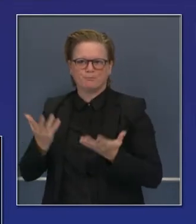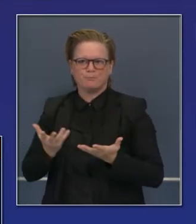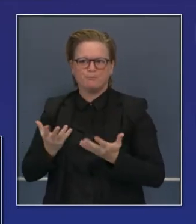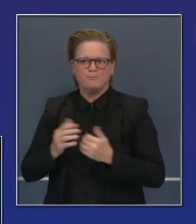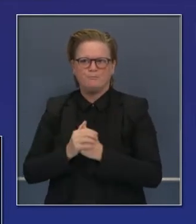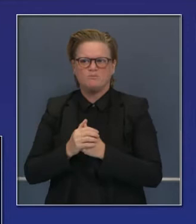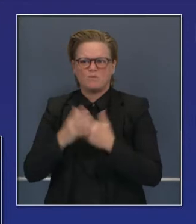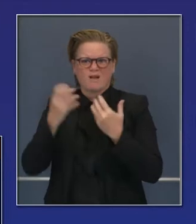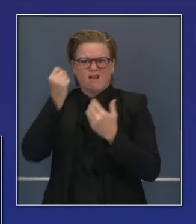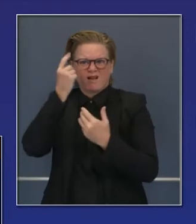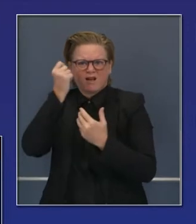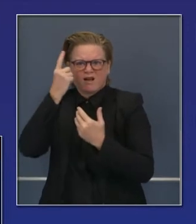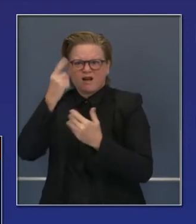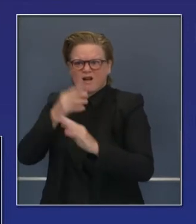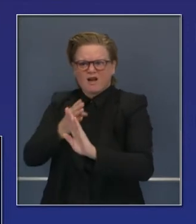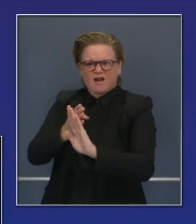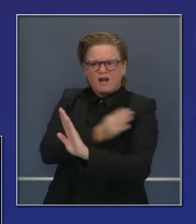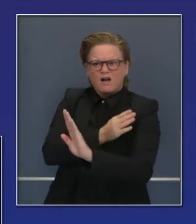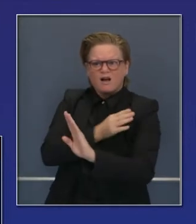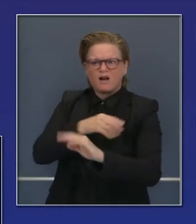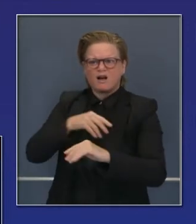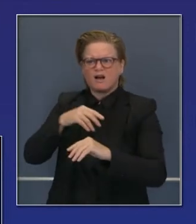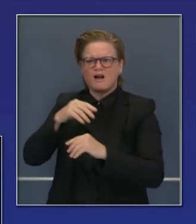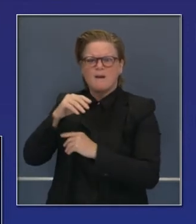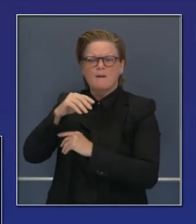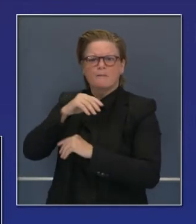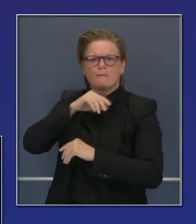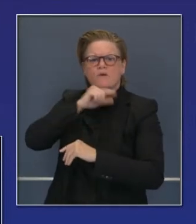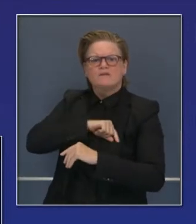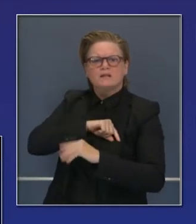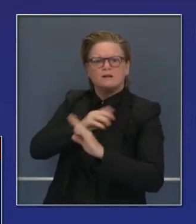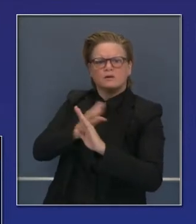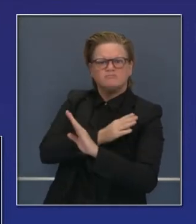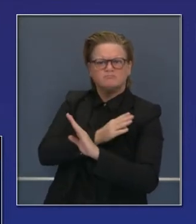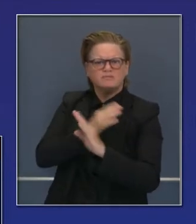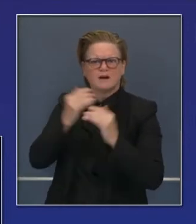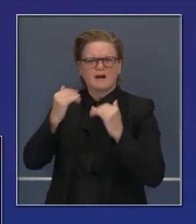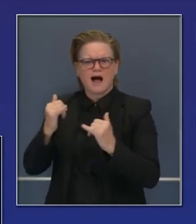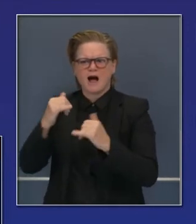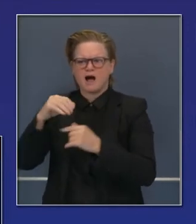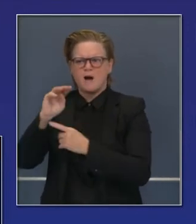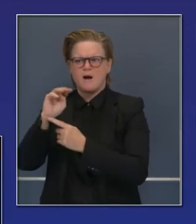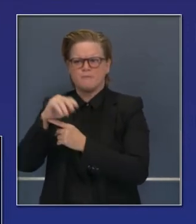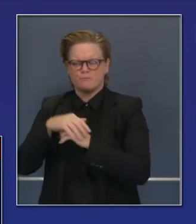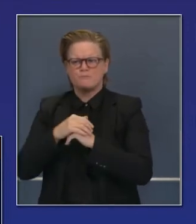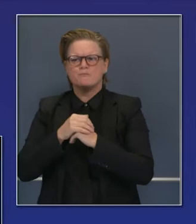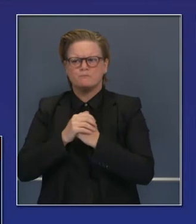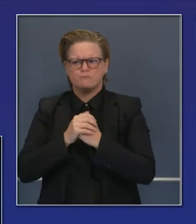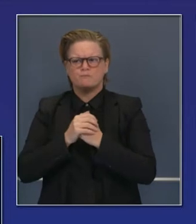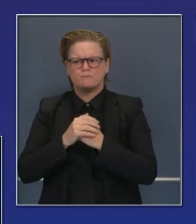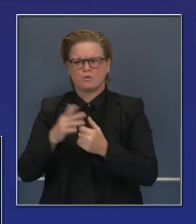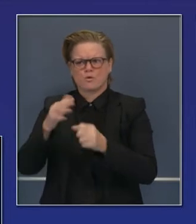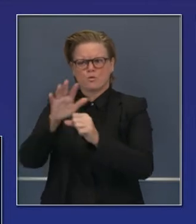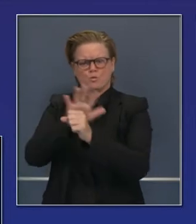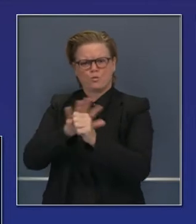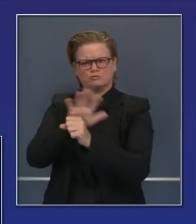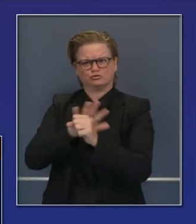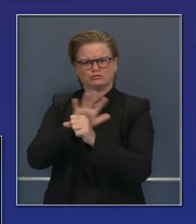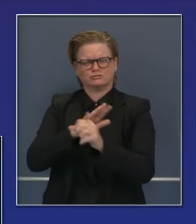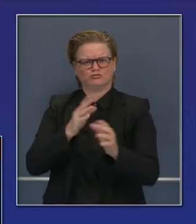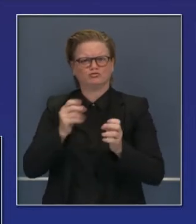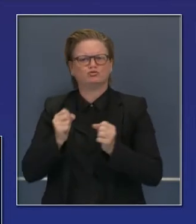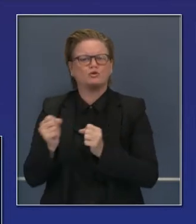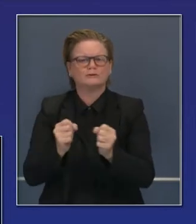Teníamos unas estrategias bien planeadas para ayuda mutua, para capacidad de repuntes. Como parte de la estrategia regional bien